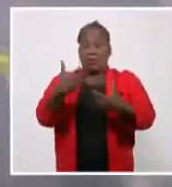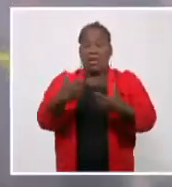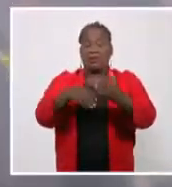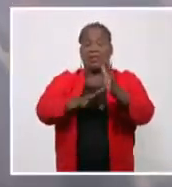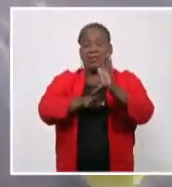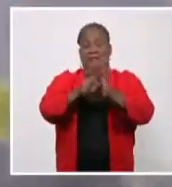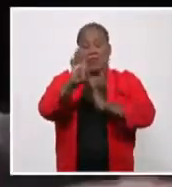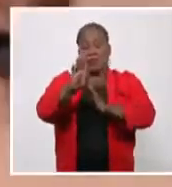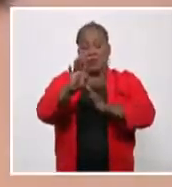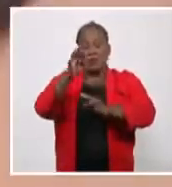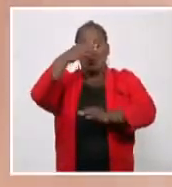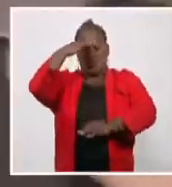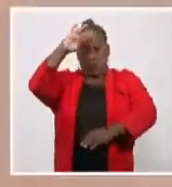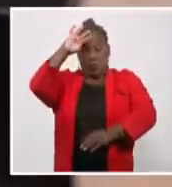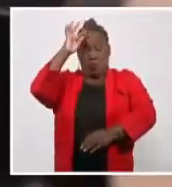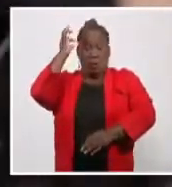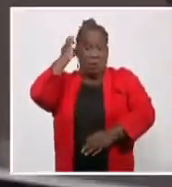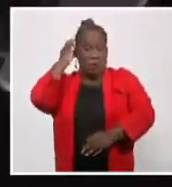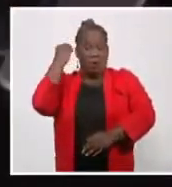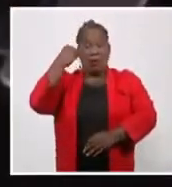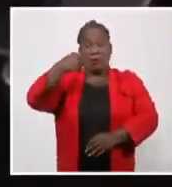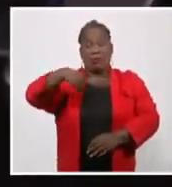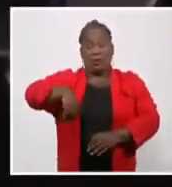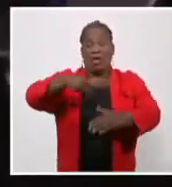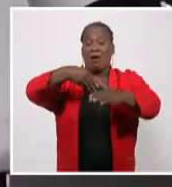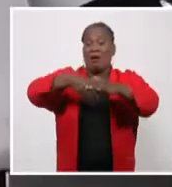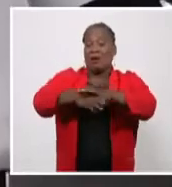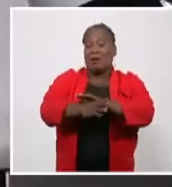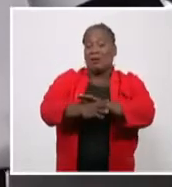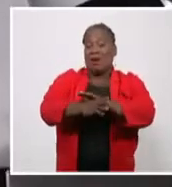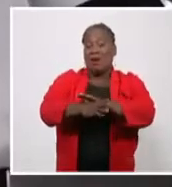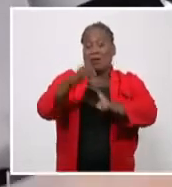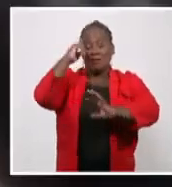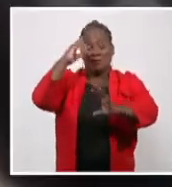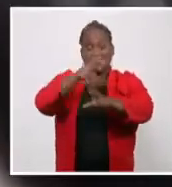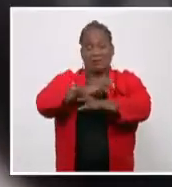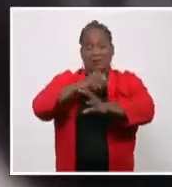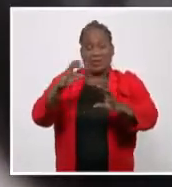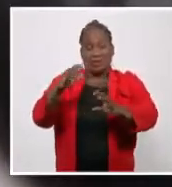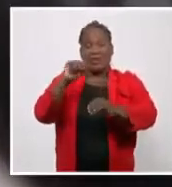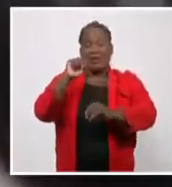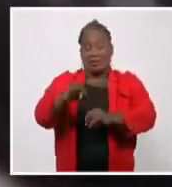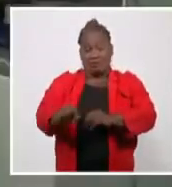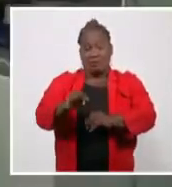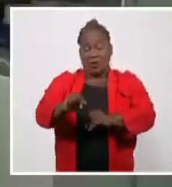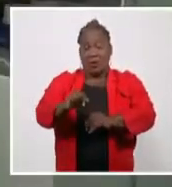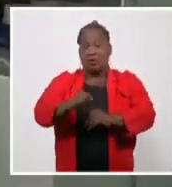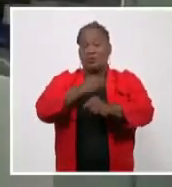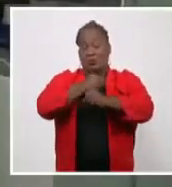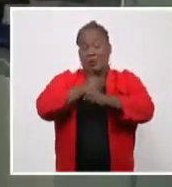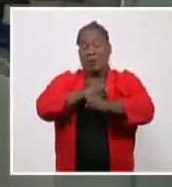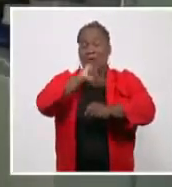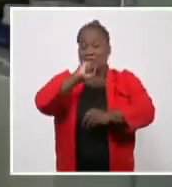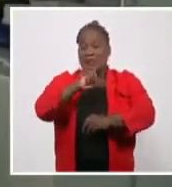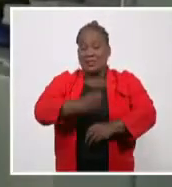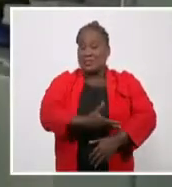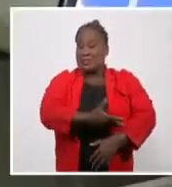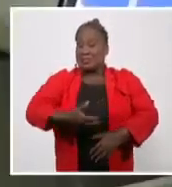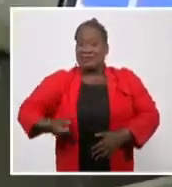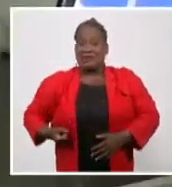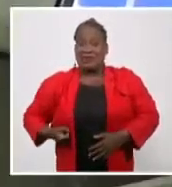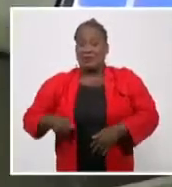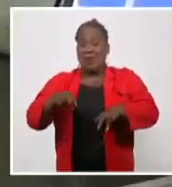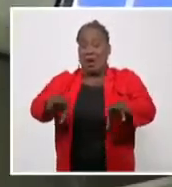En Cuba, las mujeres tienen la oportunidad de entrar al mundo de la ciencia, a pesar de ser un camino que requiere perseverancia y sacrificio para